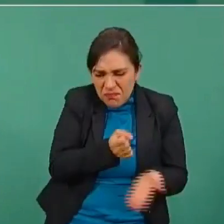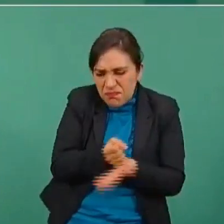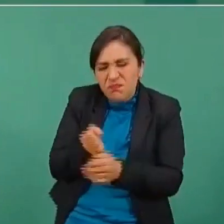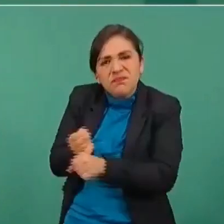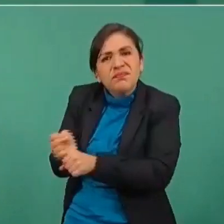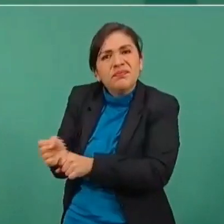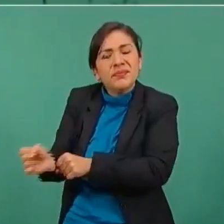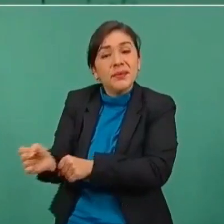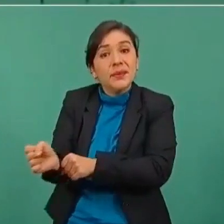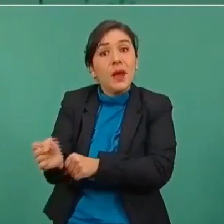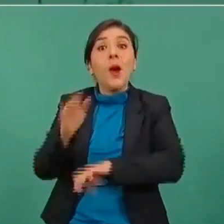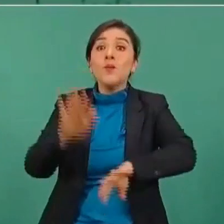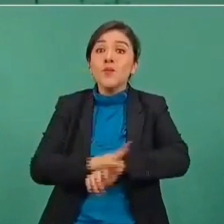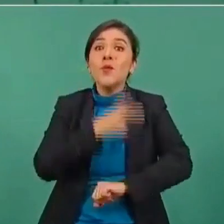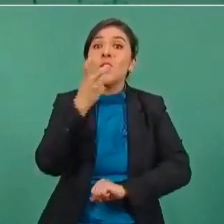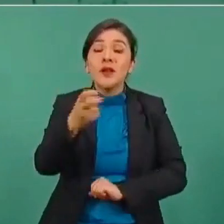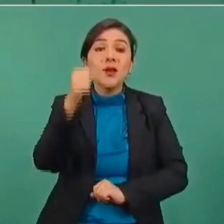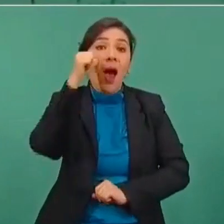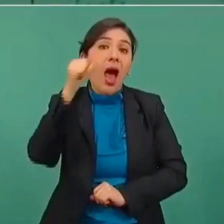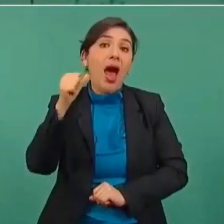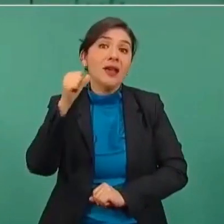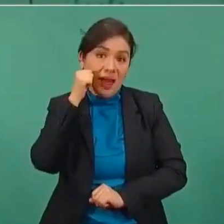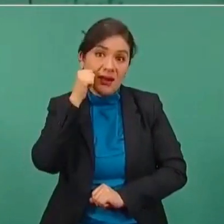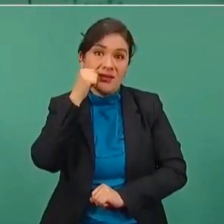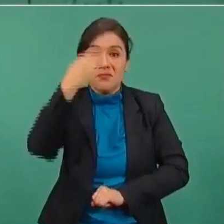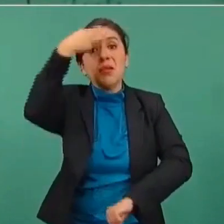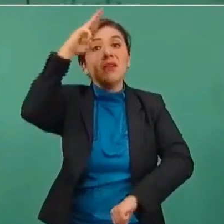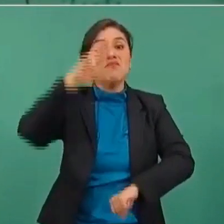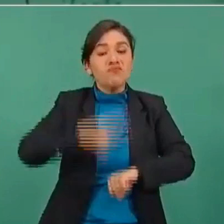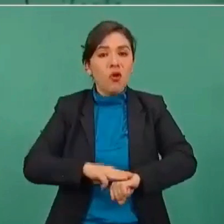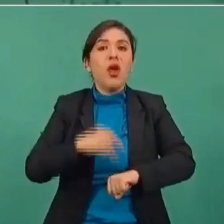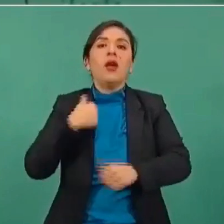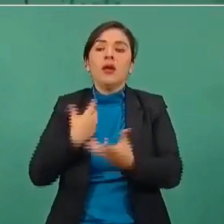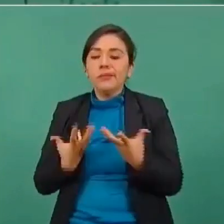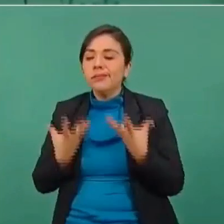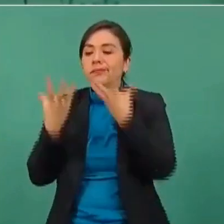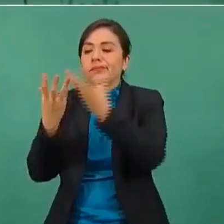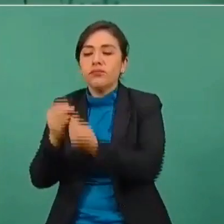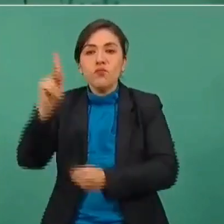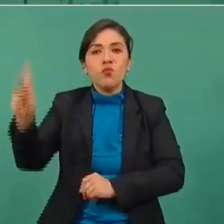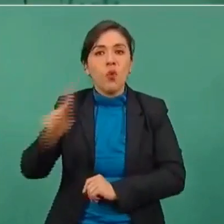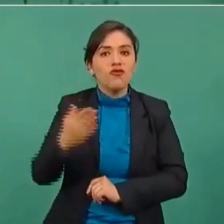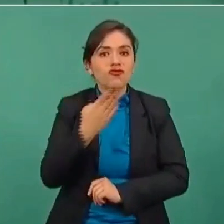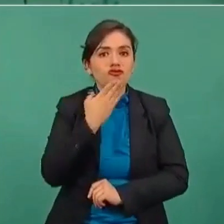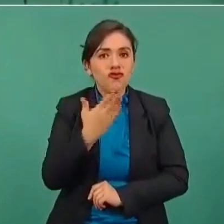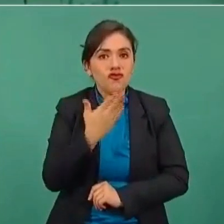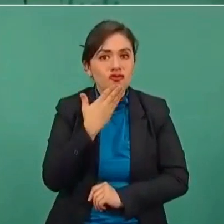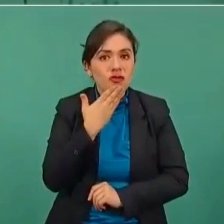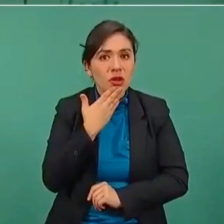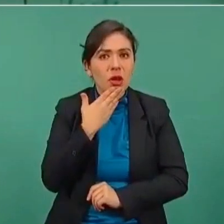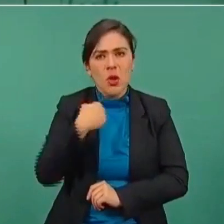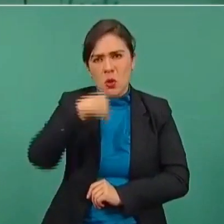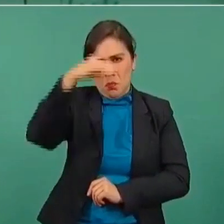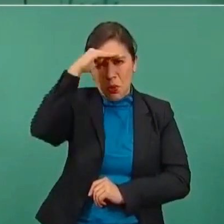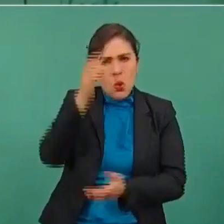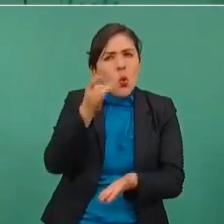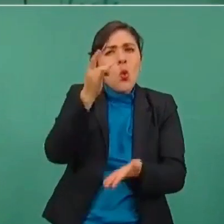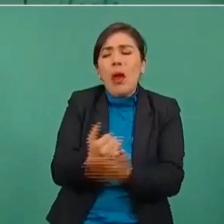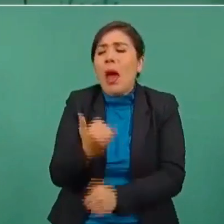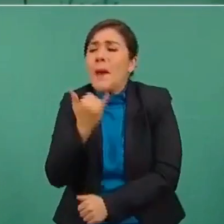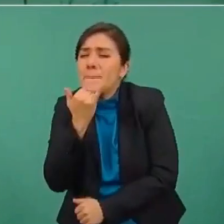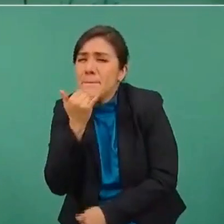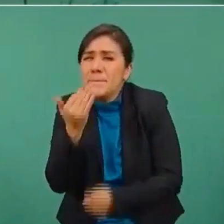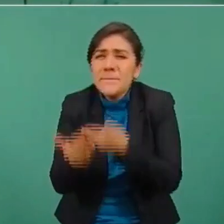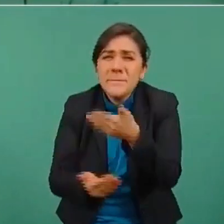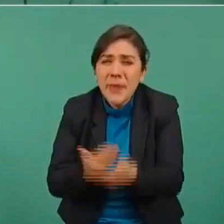Entonces, por eso fue el acto de ayer con los yaquis. Y no sólo fue ir a ofrecerles perdón